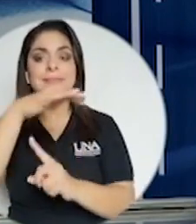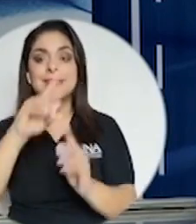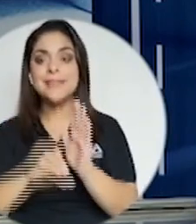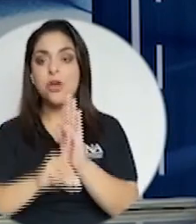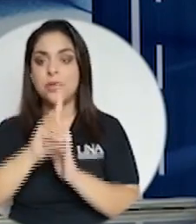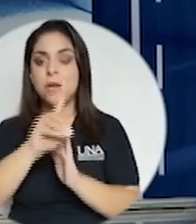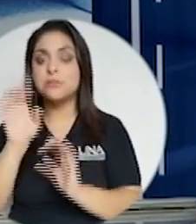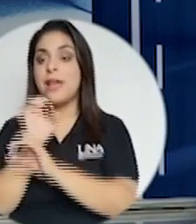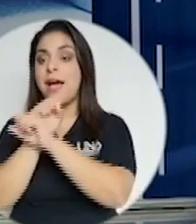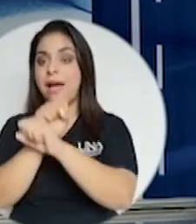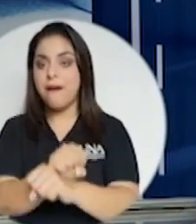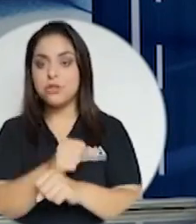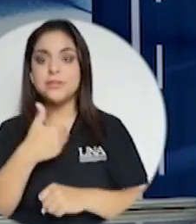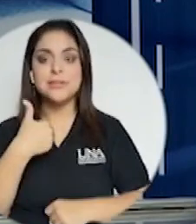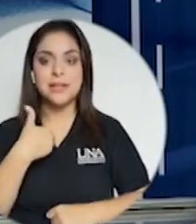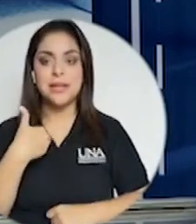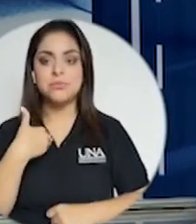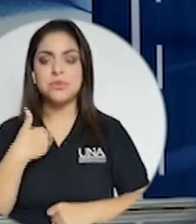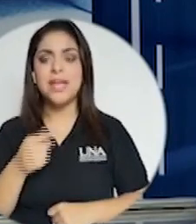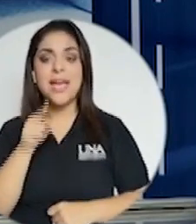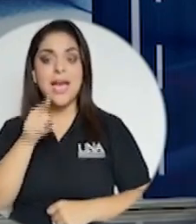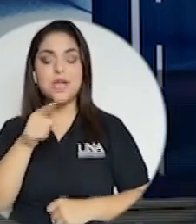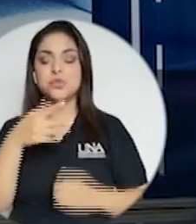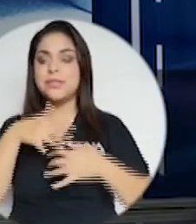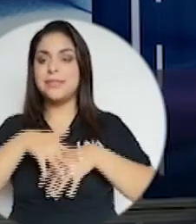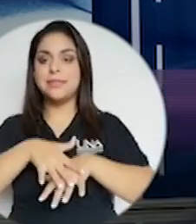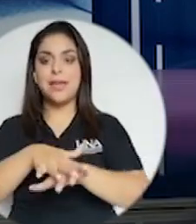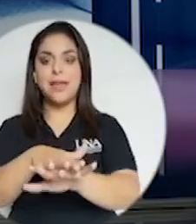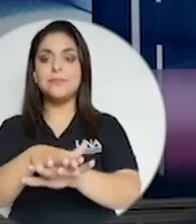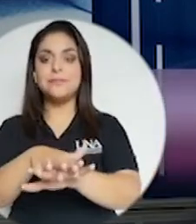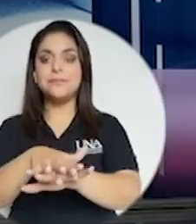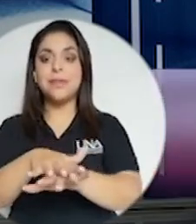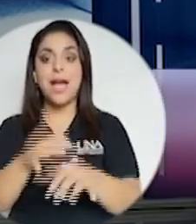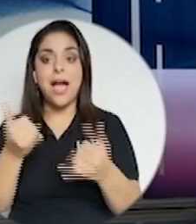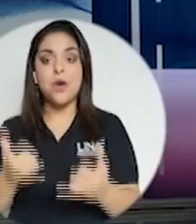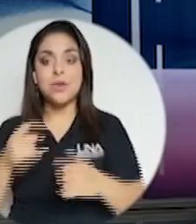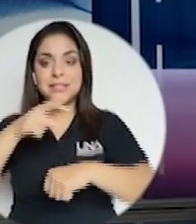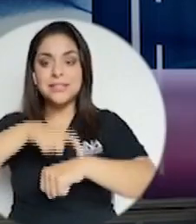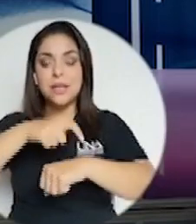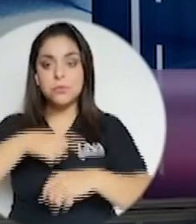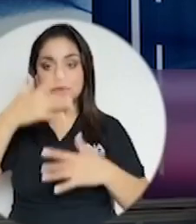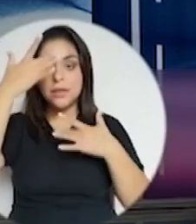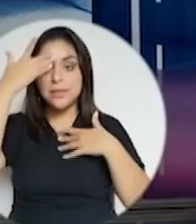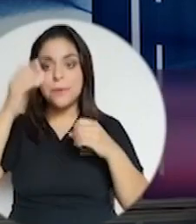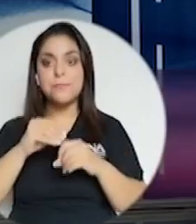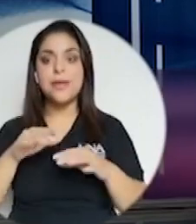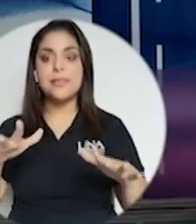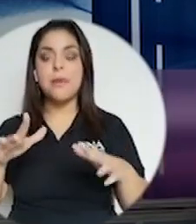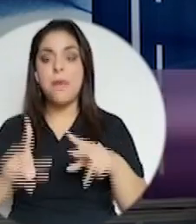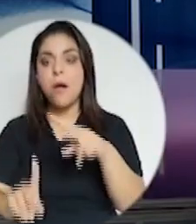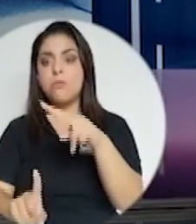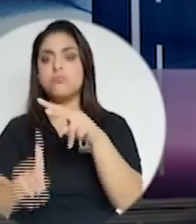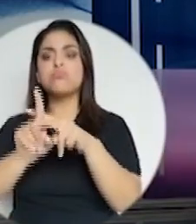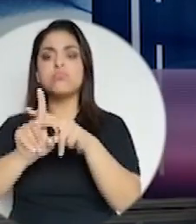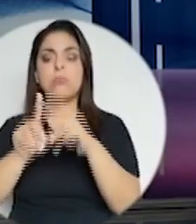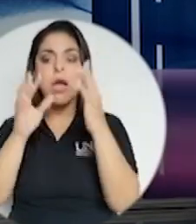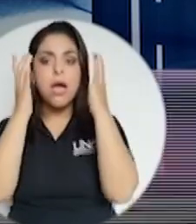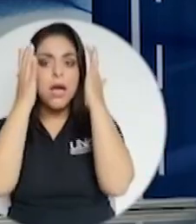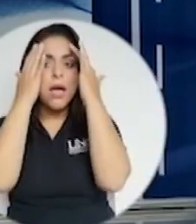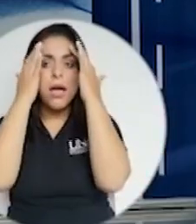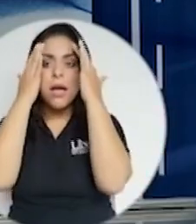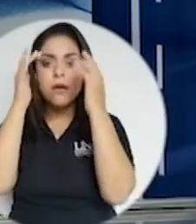hábitos que tenemos. En fin, es algo integral. Y en tiempos de pandemia ha surgido una